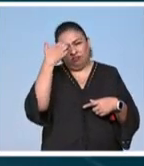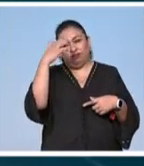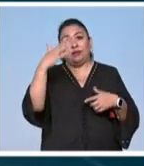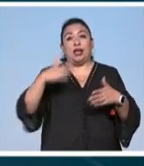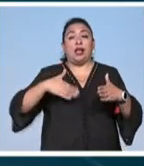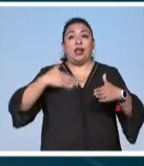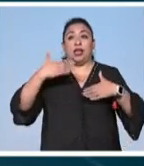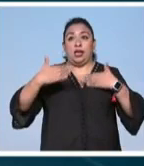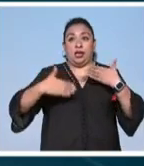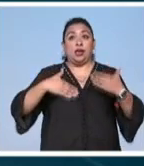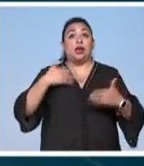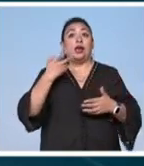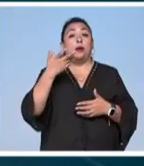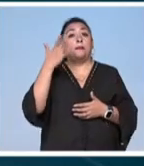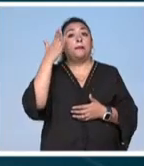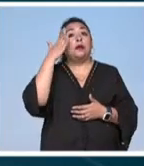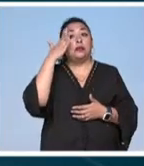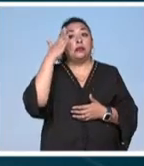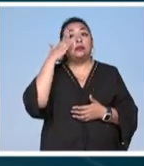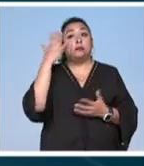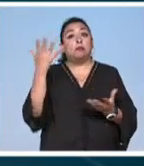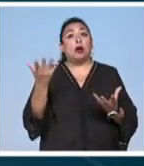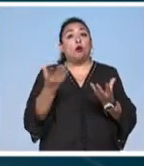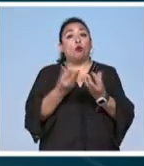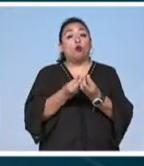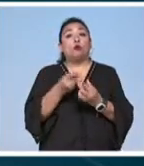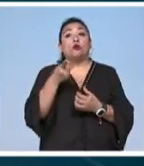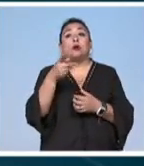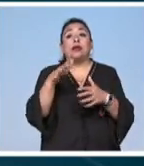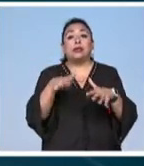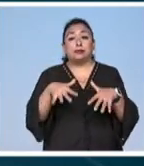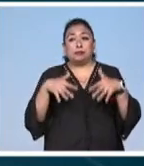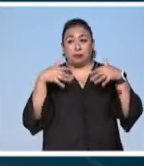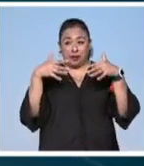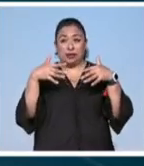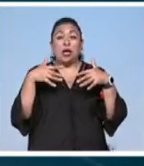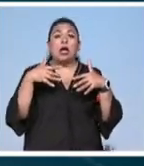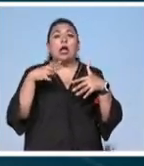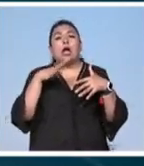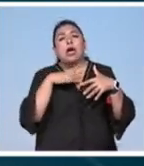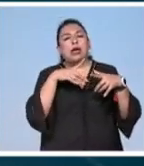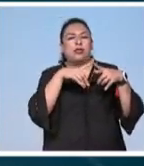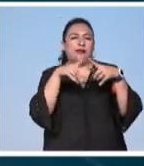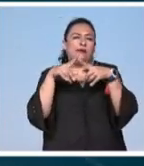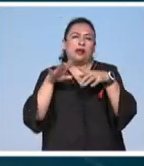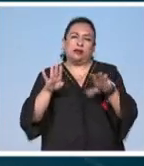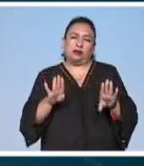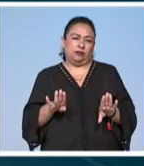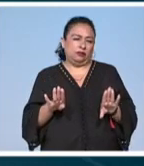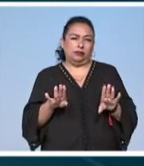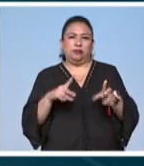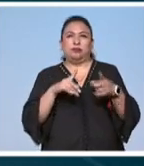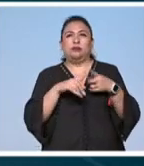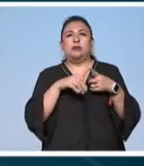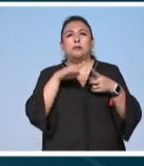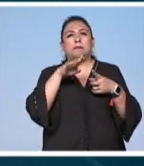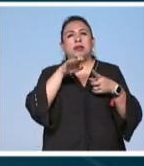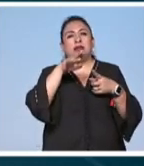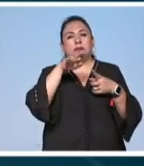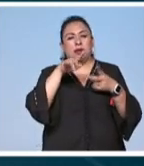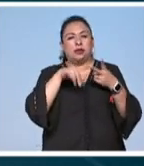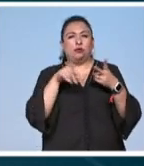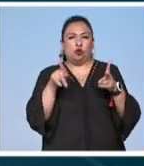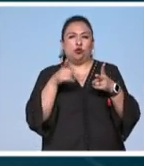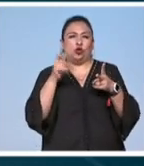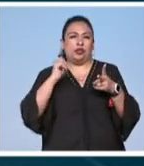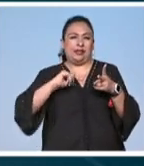y la alegría sean los principales acompañantes el espectáculo propone un paseo por diferentes estilos que van desde el minimalismo hasta